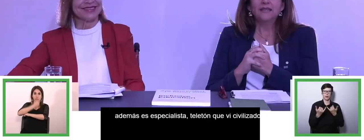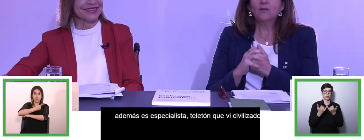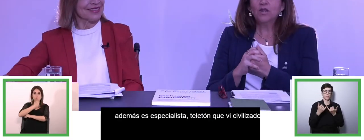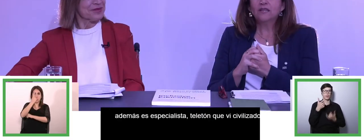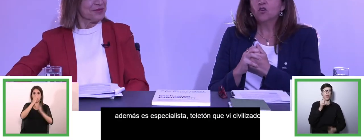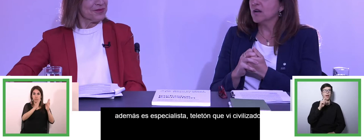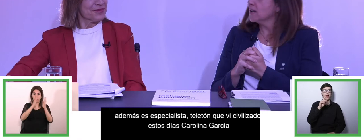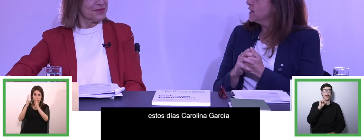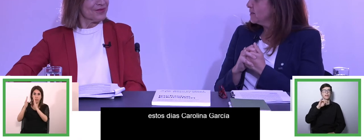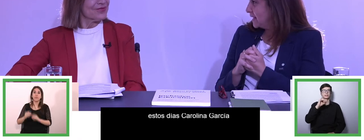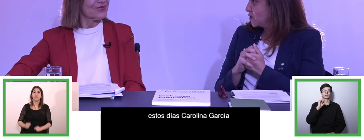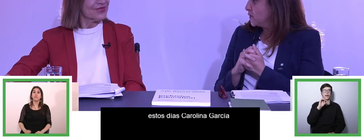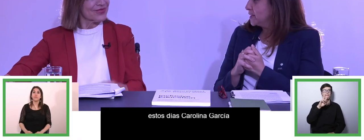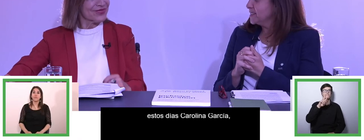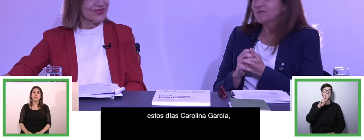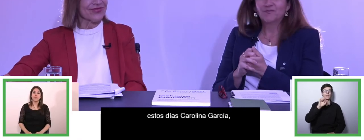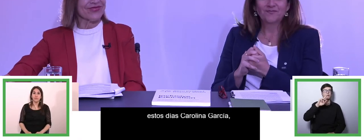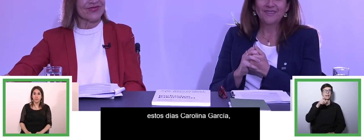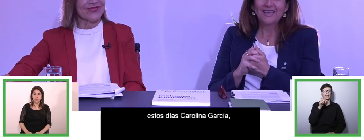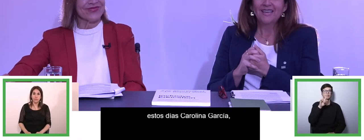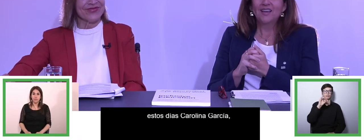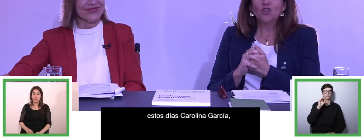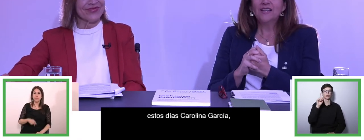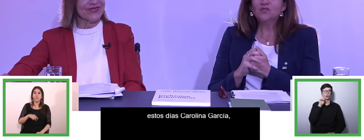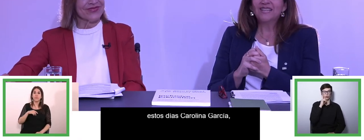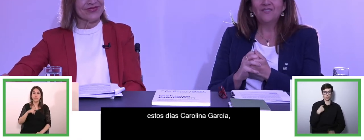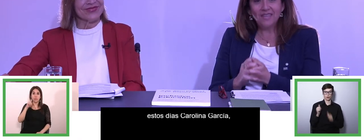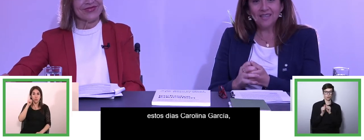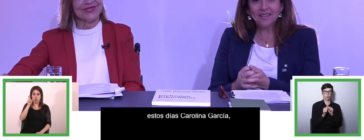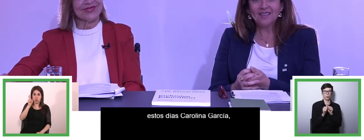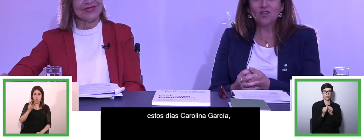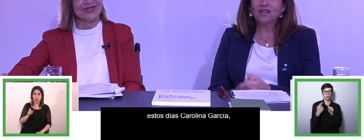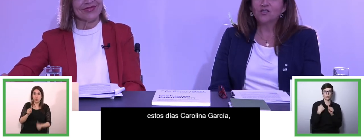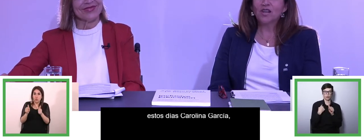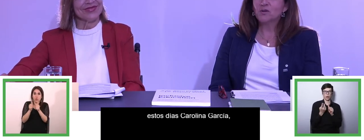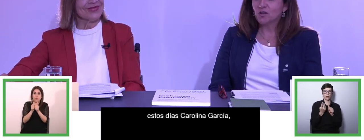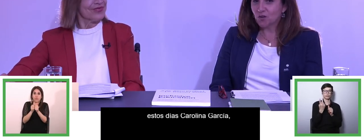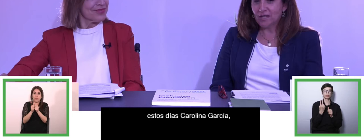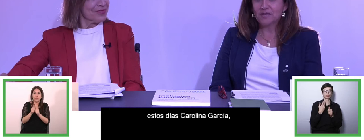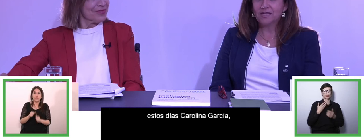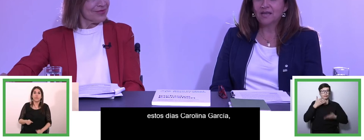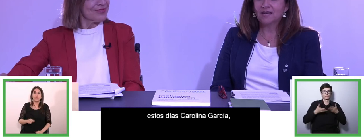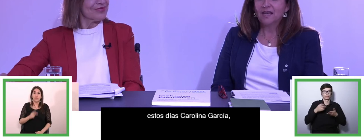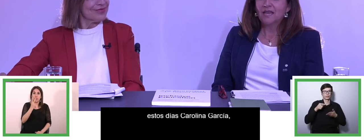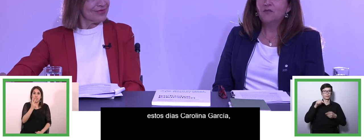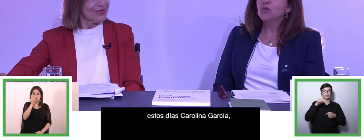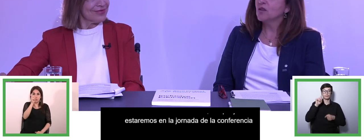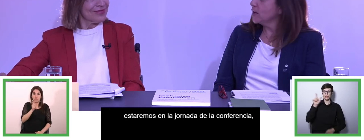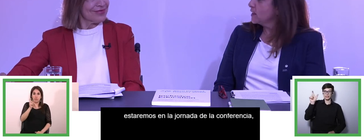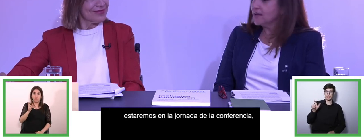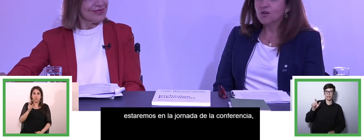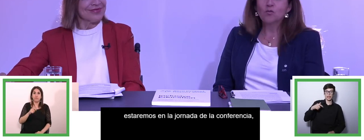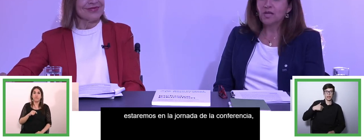estaremos en esta jornada de la conferencia. Carolina es una activista de los derechos de las personas con discapacidad y